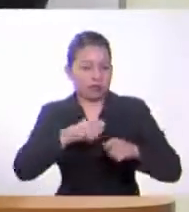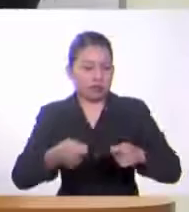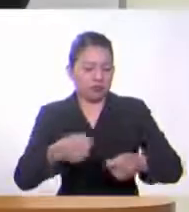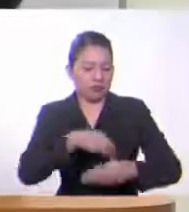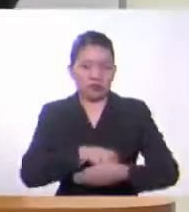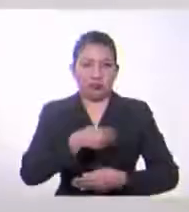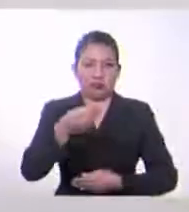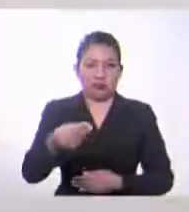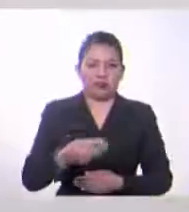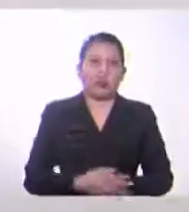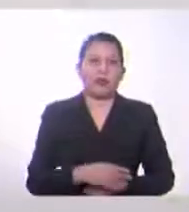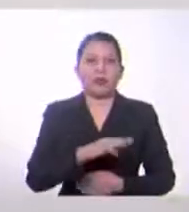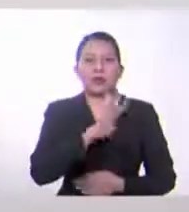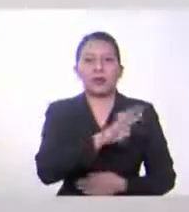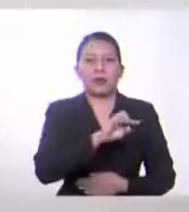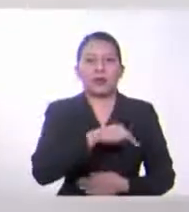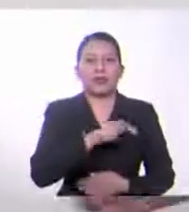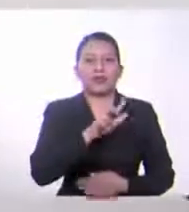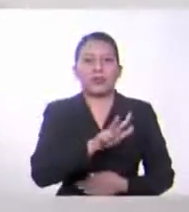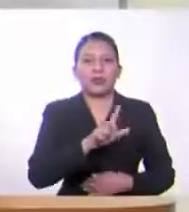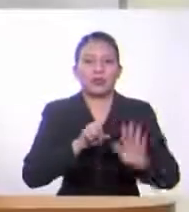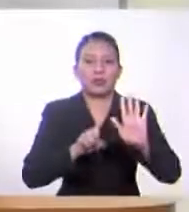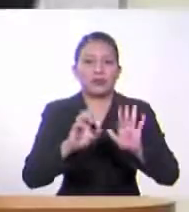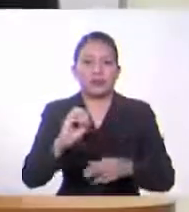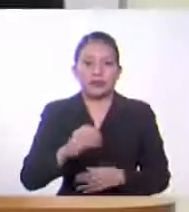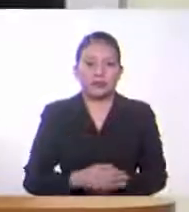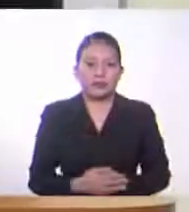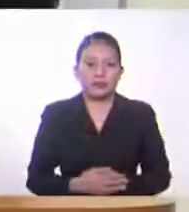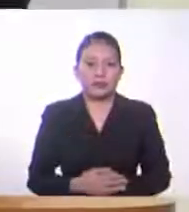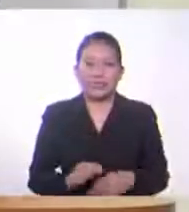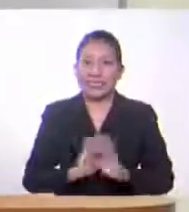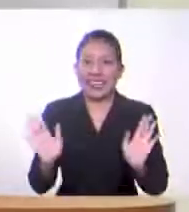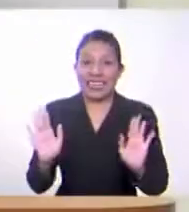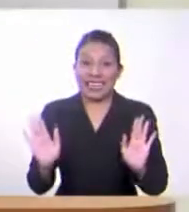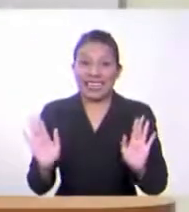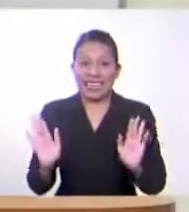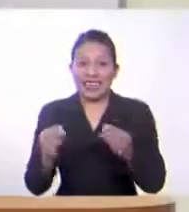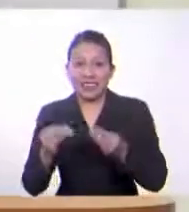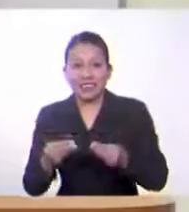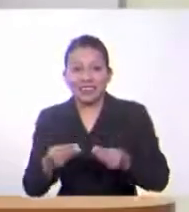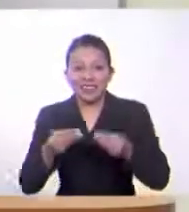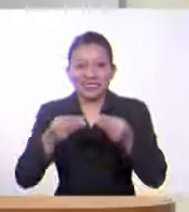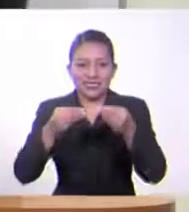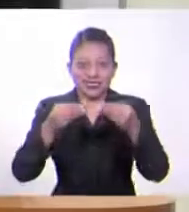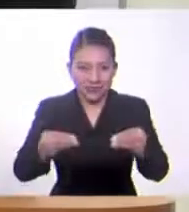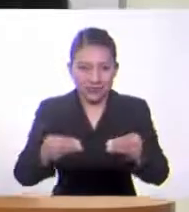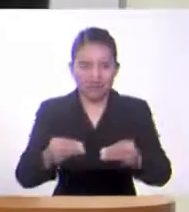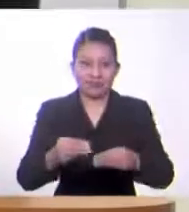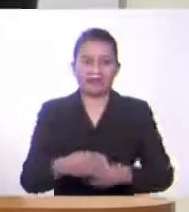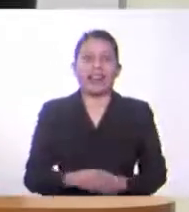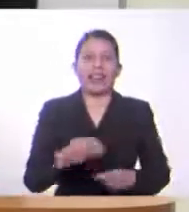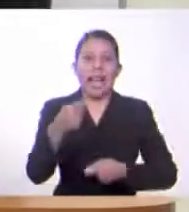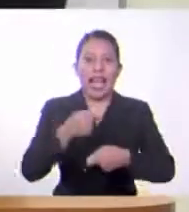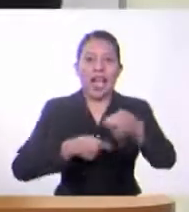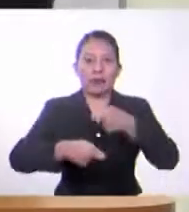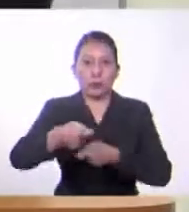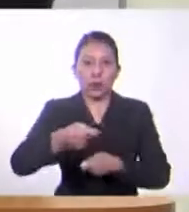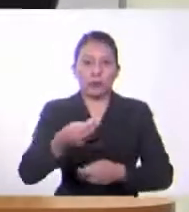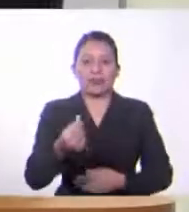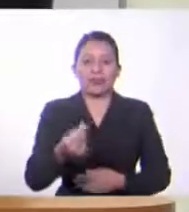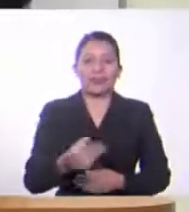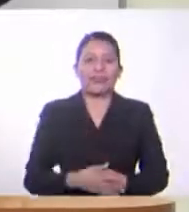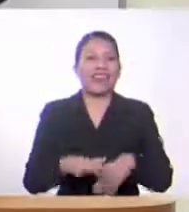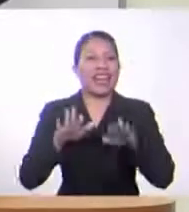Cuatro mil trescientos sesenta. ¿Y sabe qué? Le regreso el vuelto. Ahí está. gracias. Gracias por su